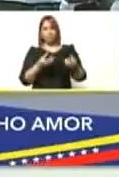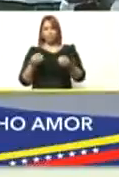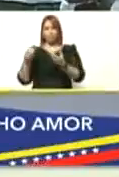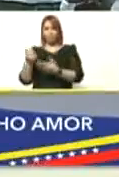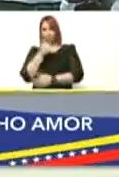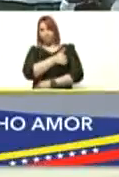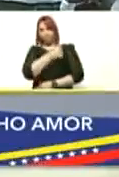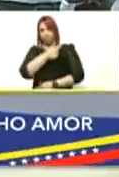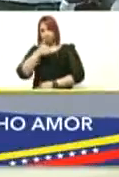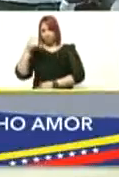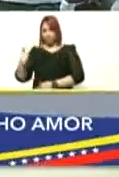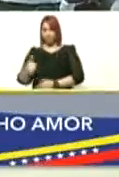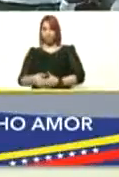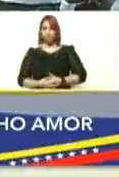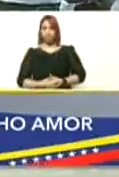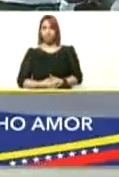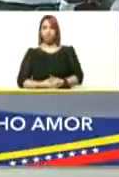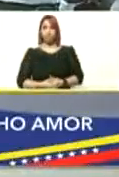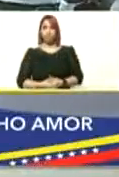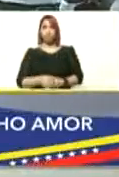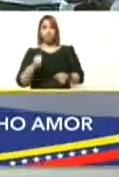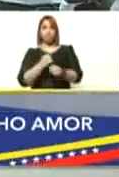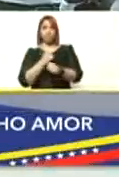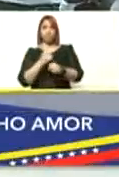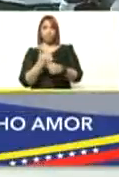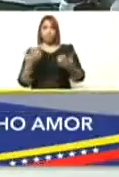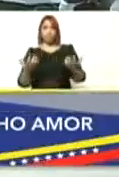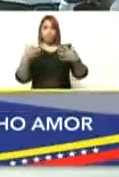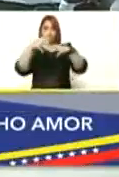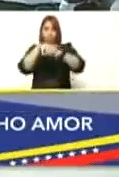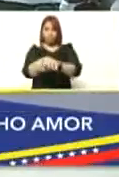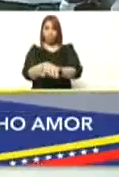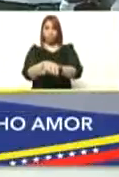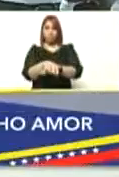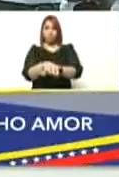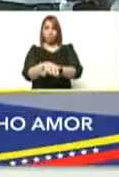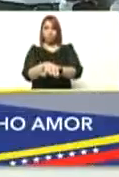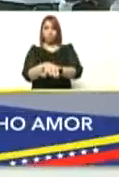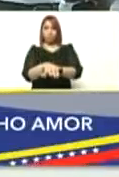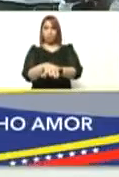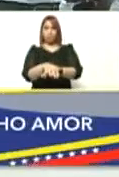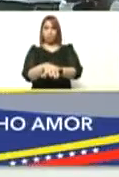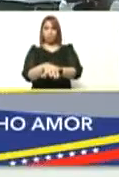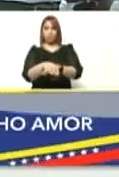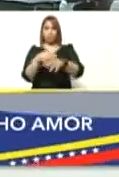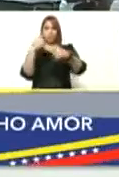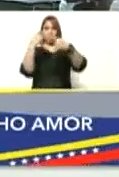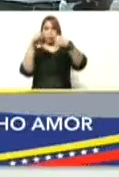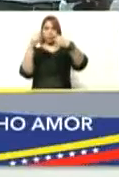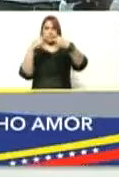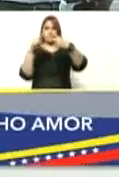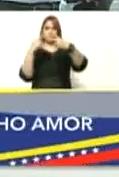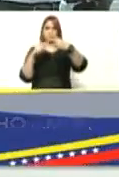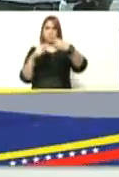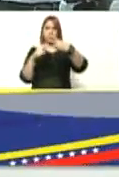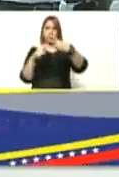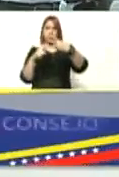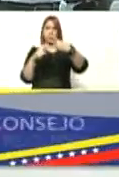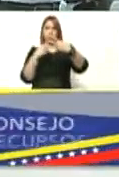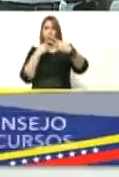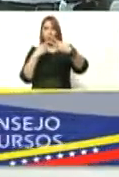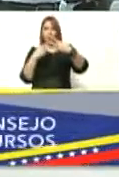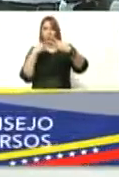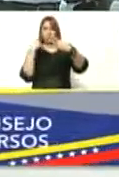quien para cada uno trabajando en mancomunidad los tres niveles de gobierno yo diría los